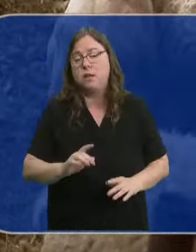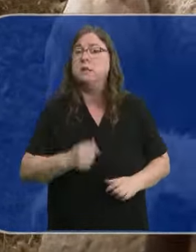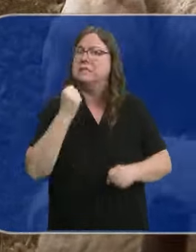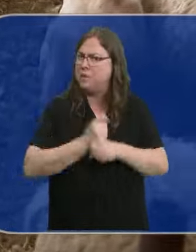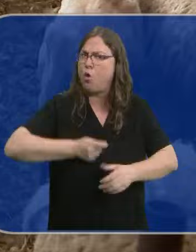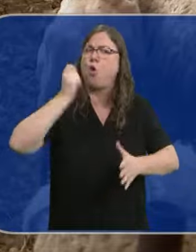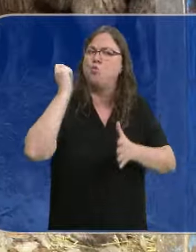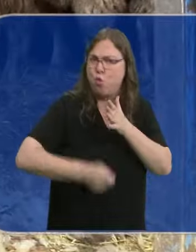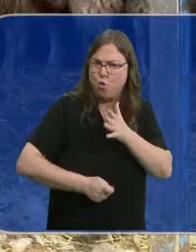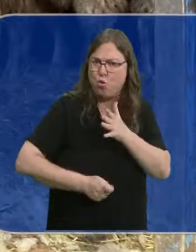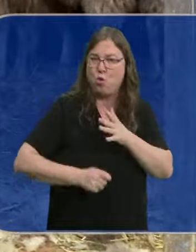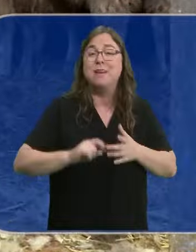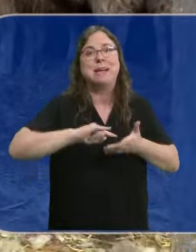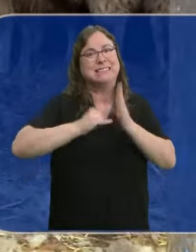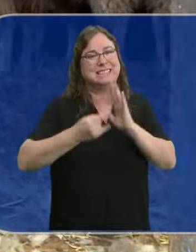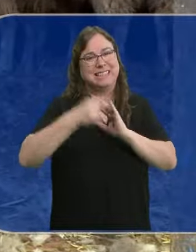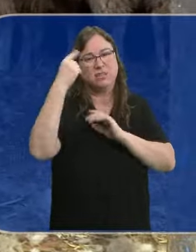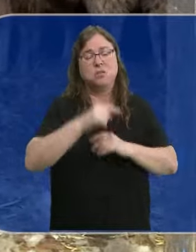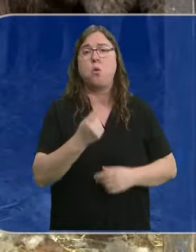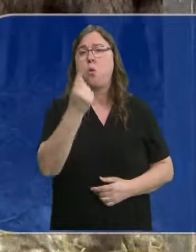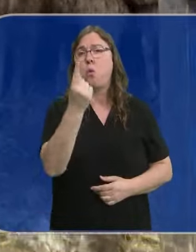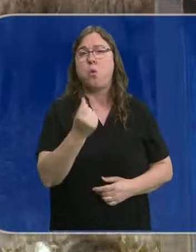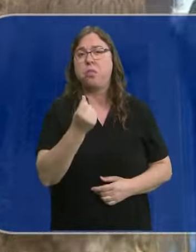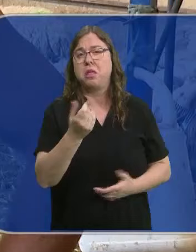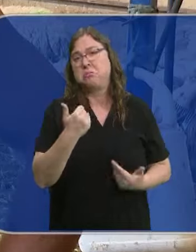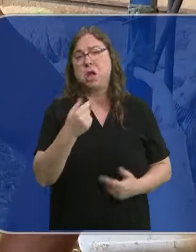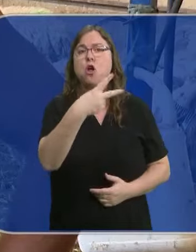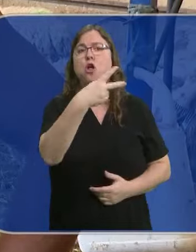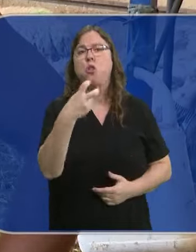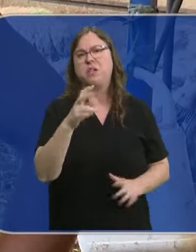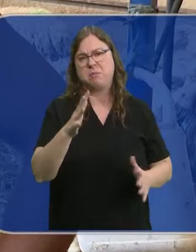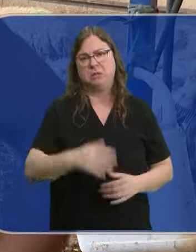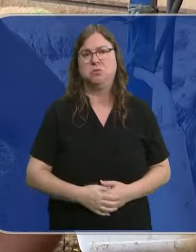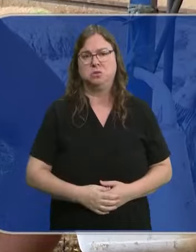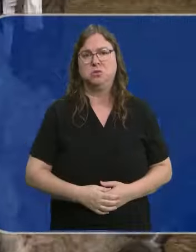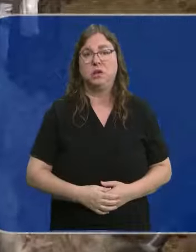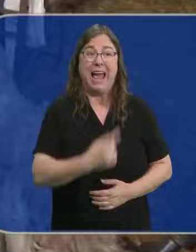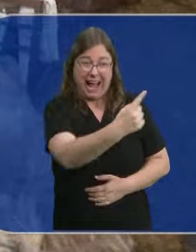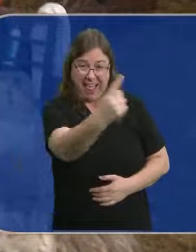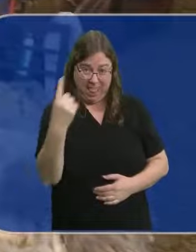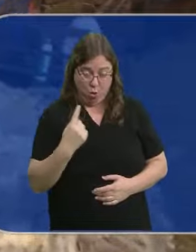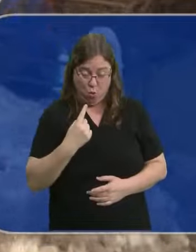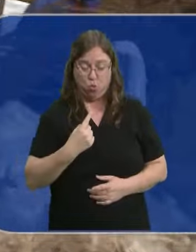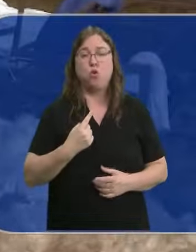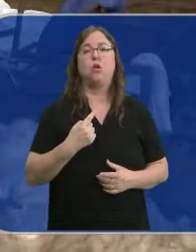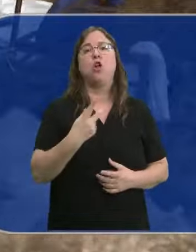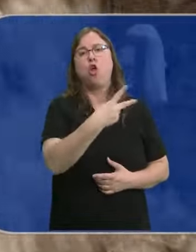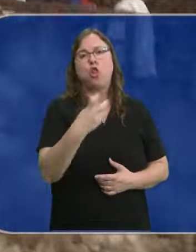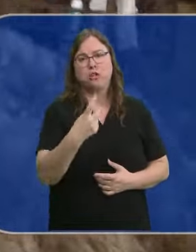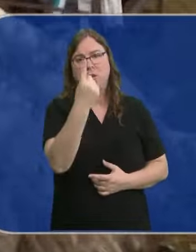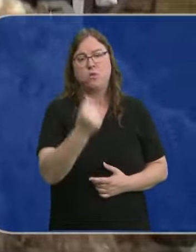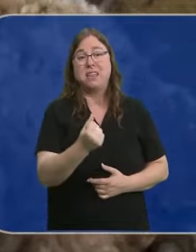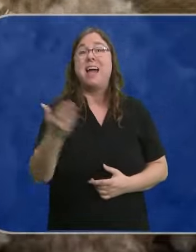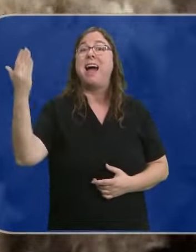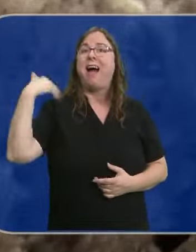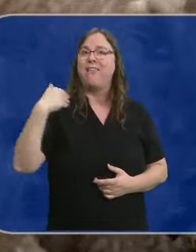muy duro físicamente y muy técnico. Al día se quita la lana de 200 ovejas menos. Cada esquilador. El problema del sector es que hace años